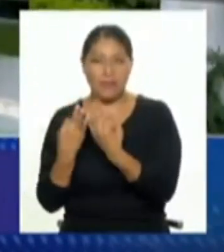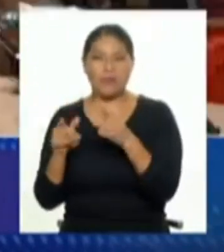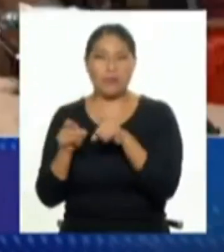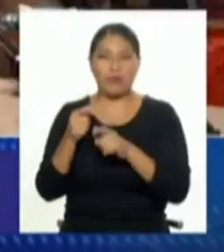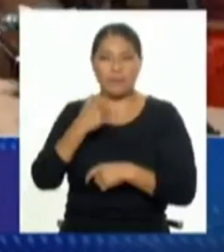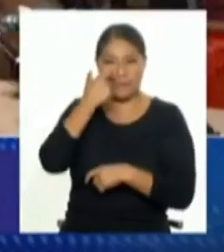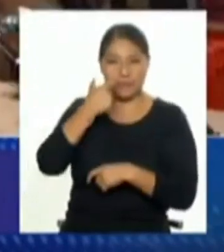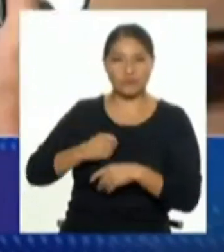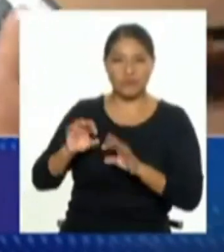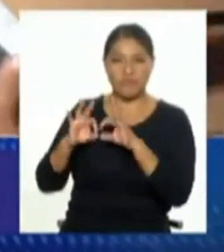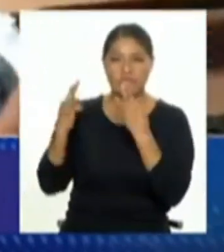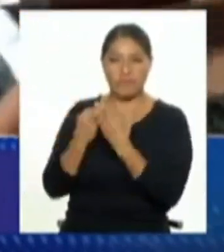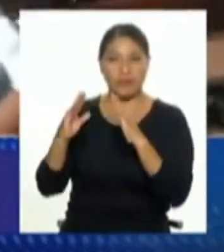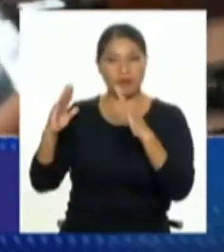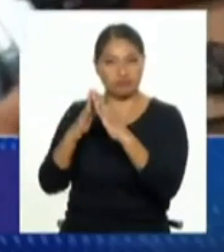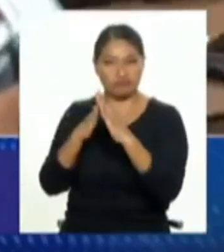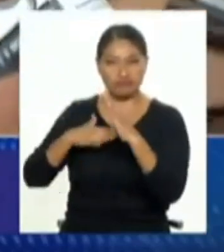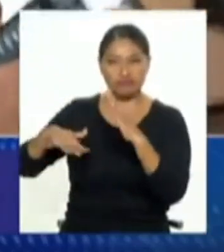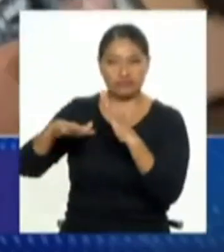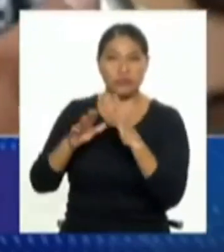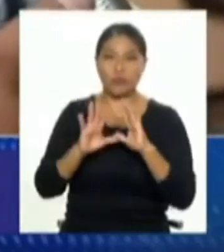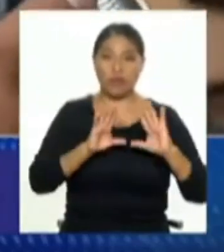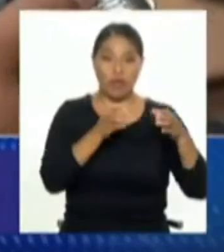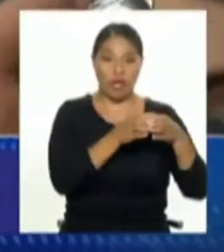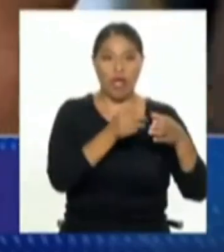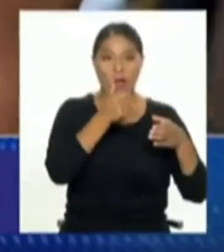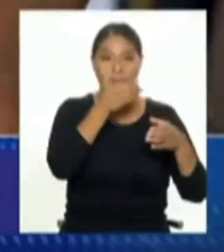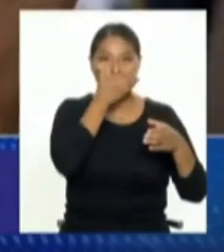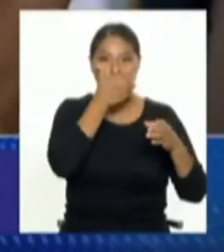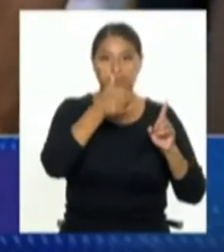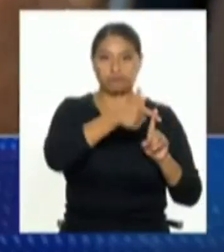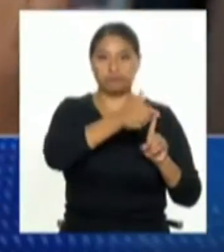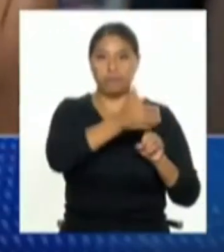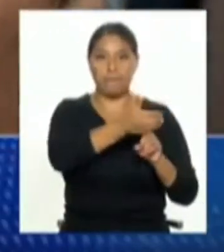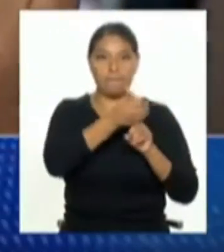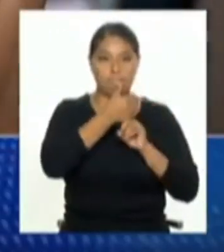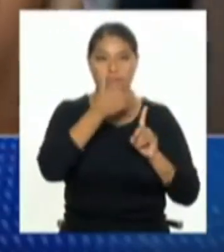también muchos familiares no con crimen organizado no con este